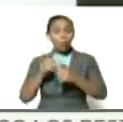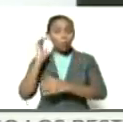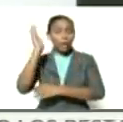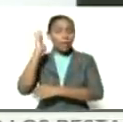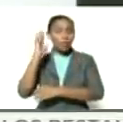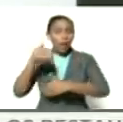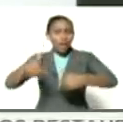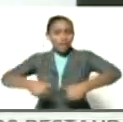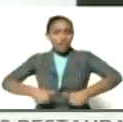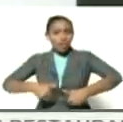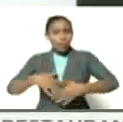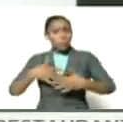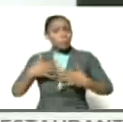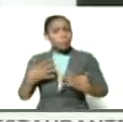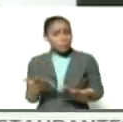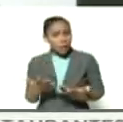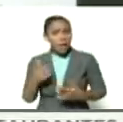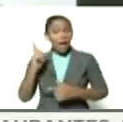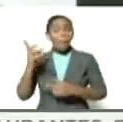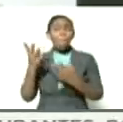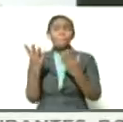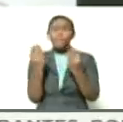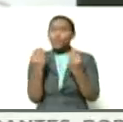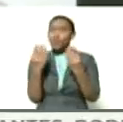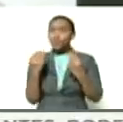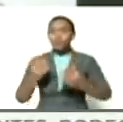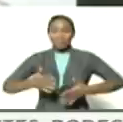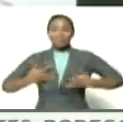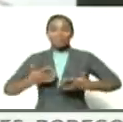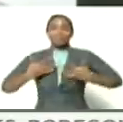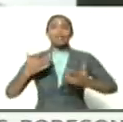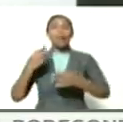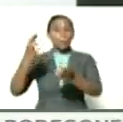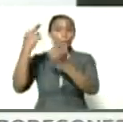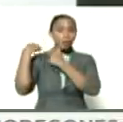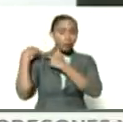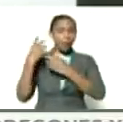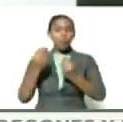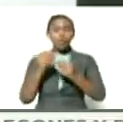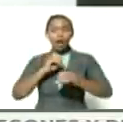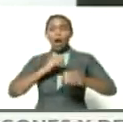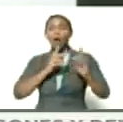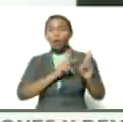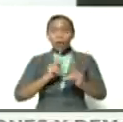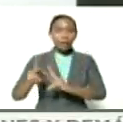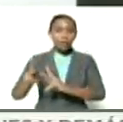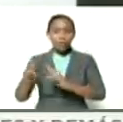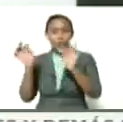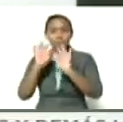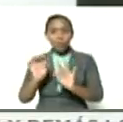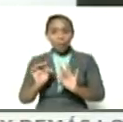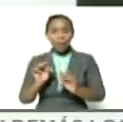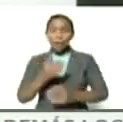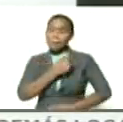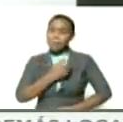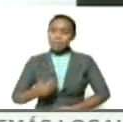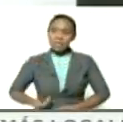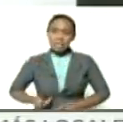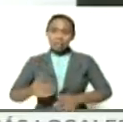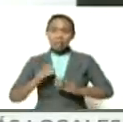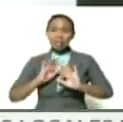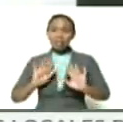este esfuerzo, y que ha habido mucho ánimo, mucha responsabilidad, mucha organización y mucho método. Así que, presidente, aquí